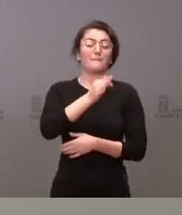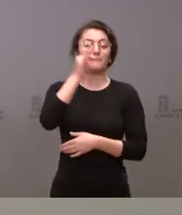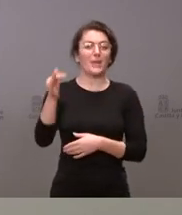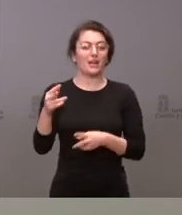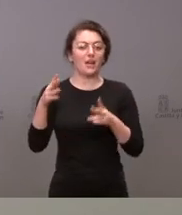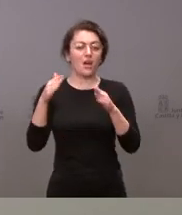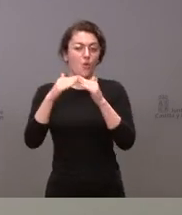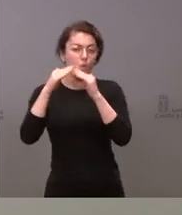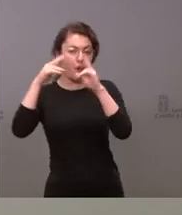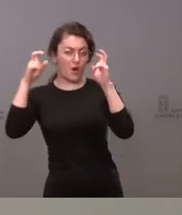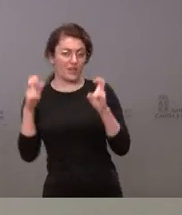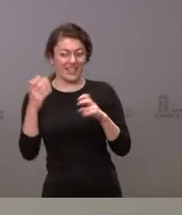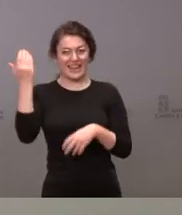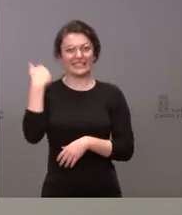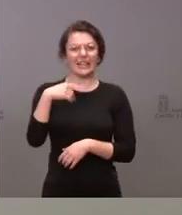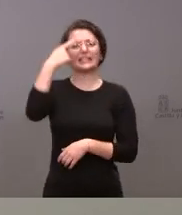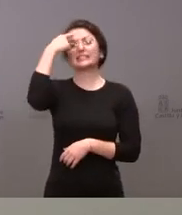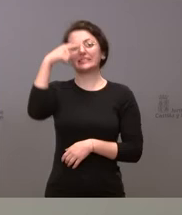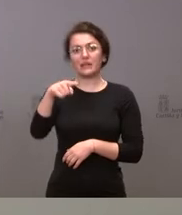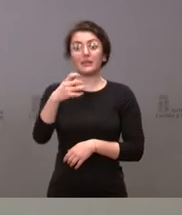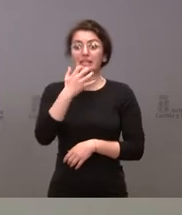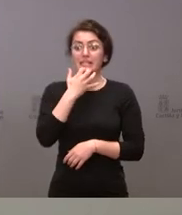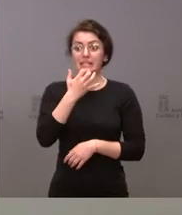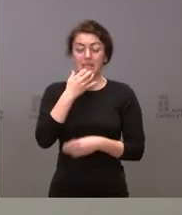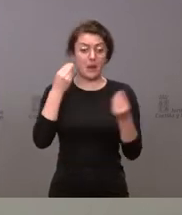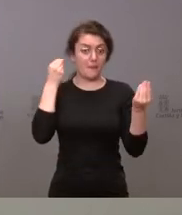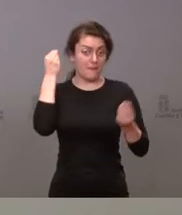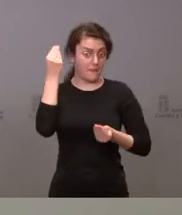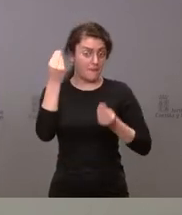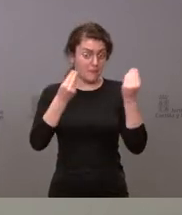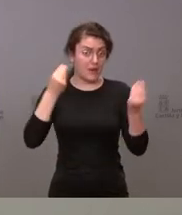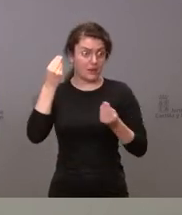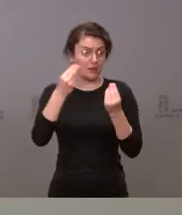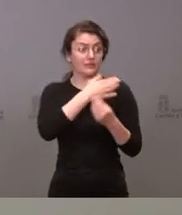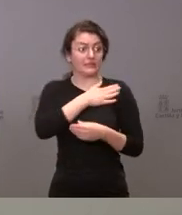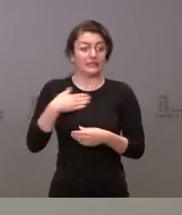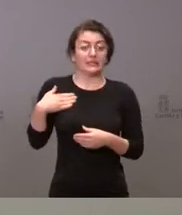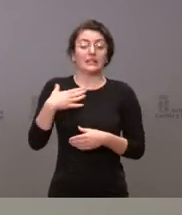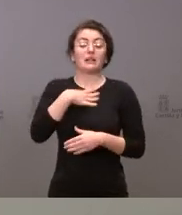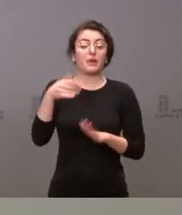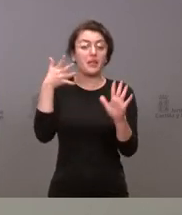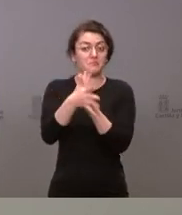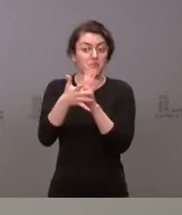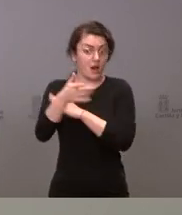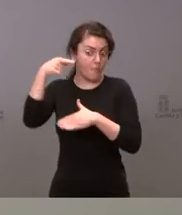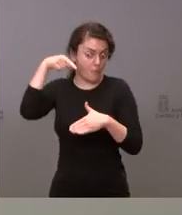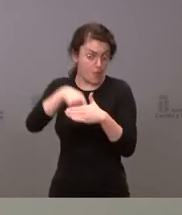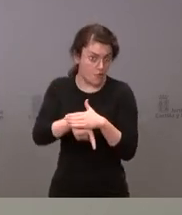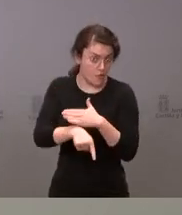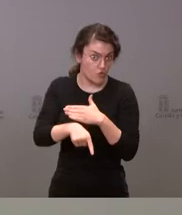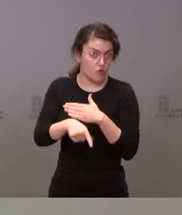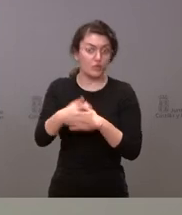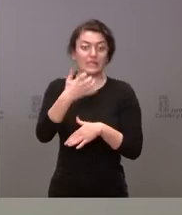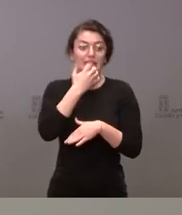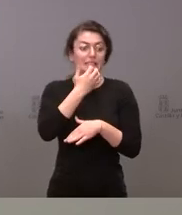conocen, si estiman oportuno que se lo podamos detallar, pues se lo podemos detallar y si no, pues tienen